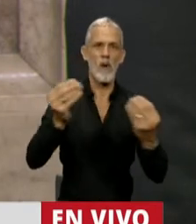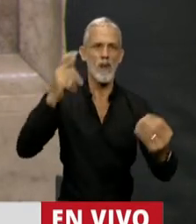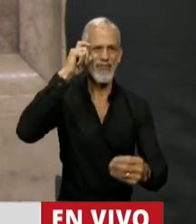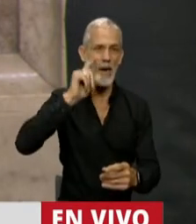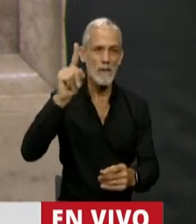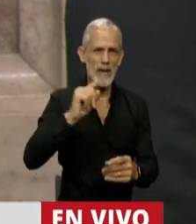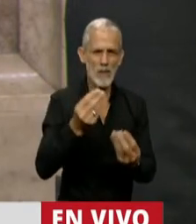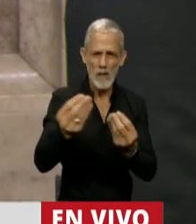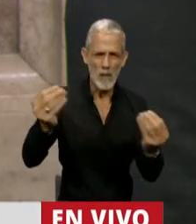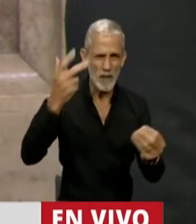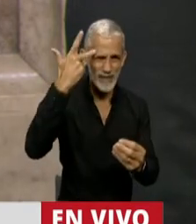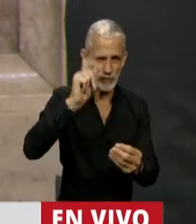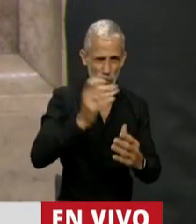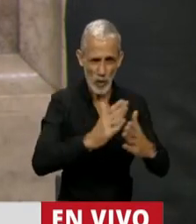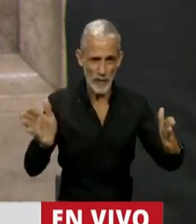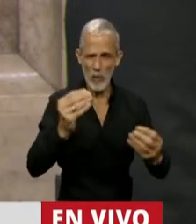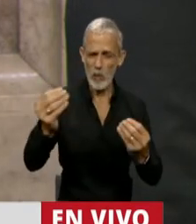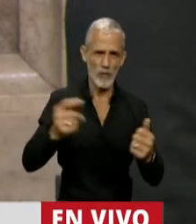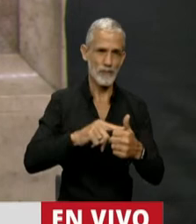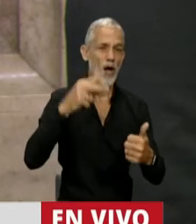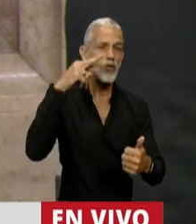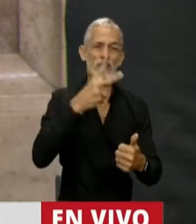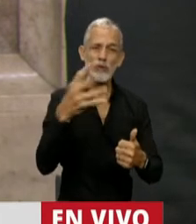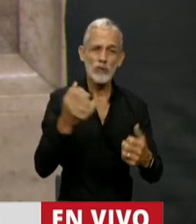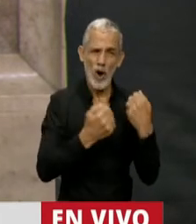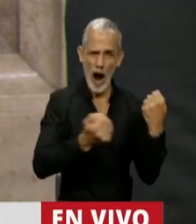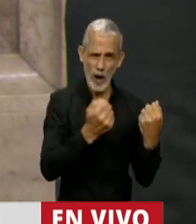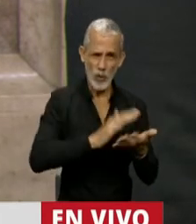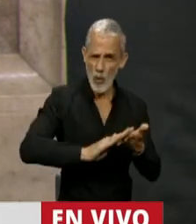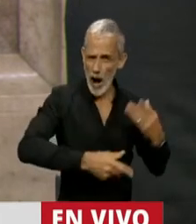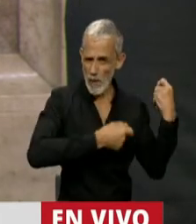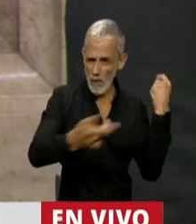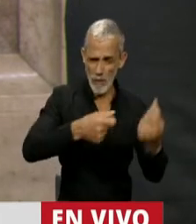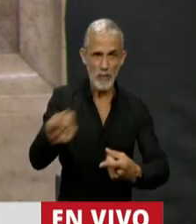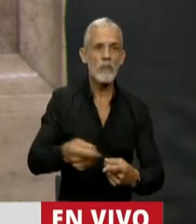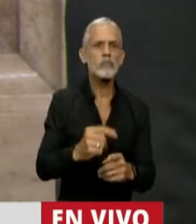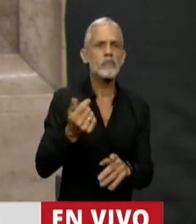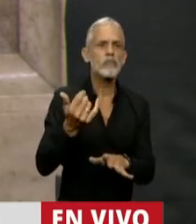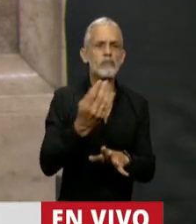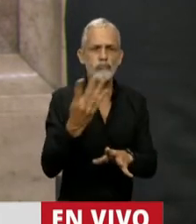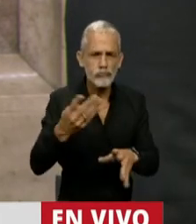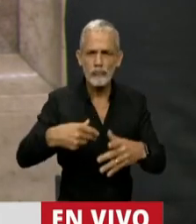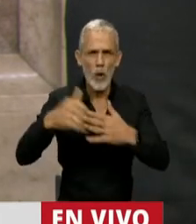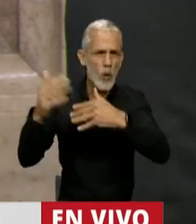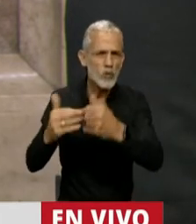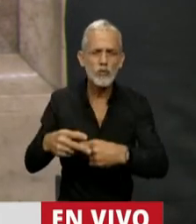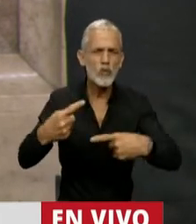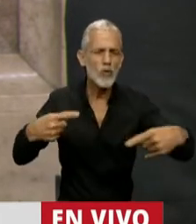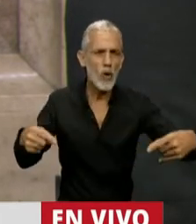en los próximos 18 meses, 2.200 patrulleros, 4.000 paradas seguras, la construcción de